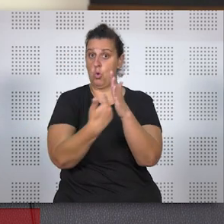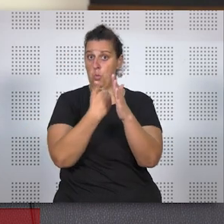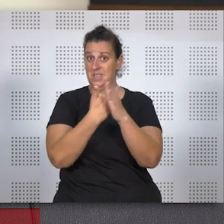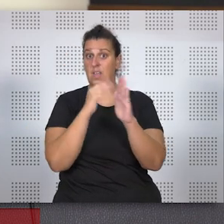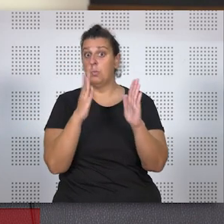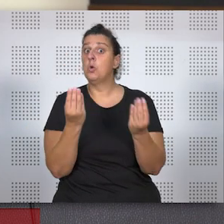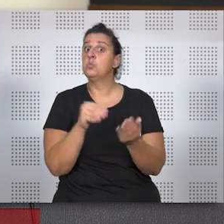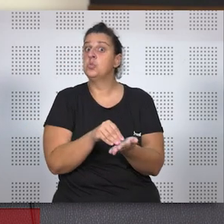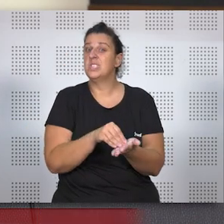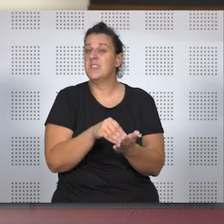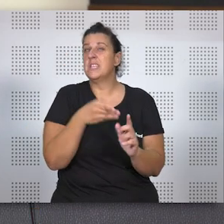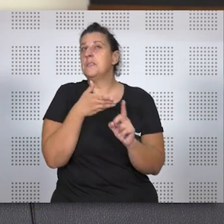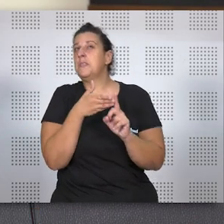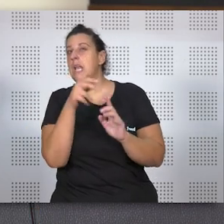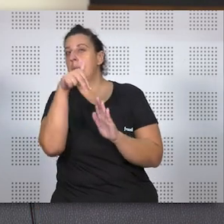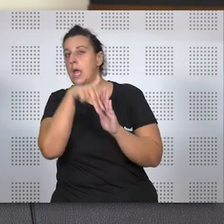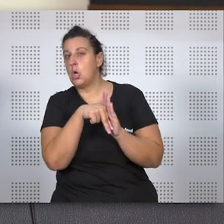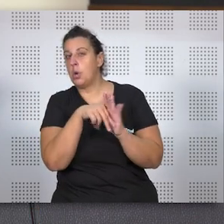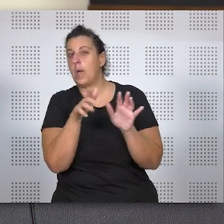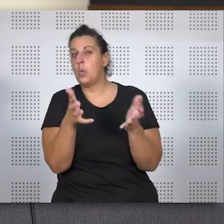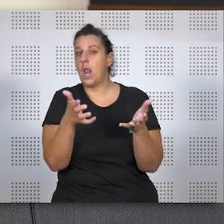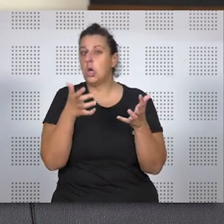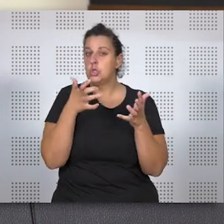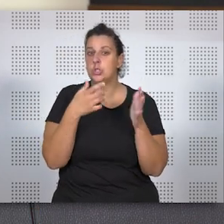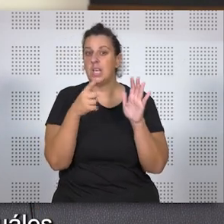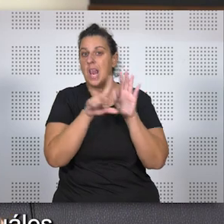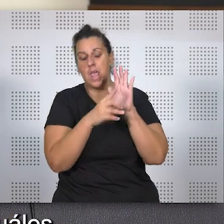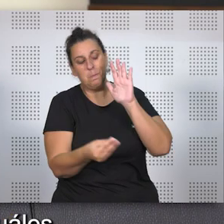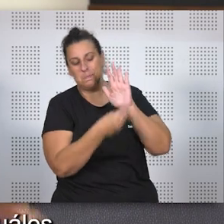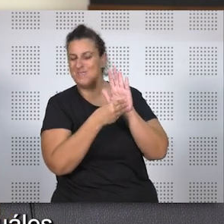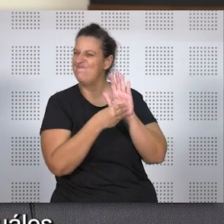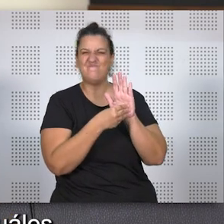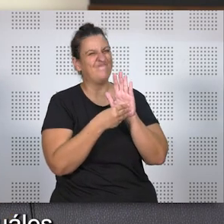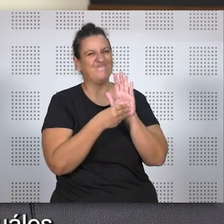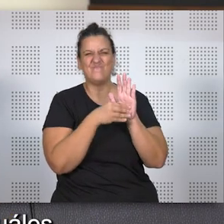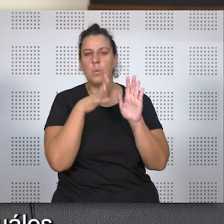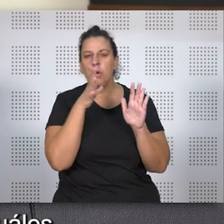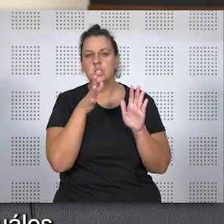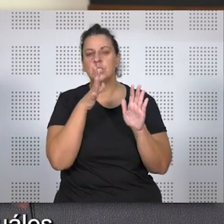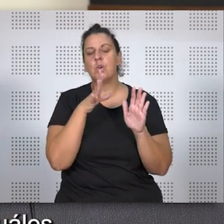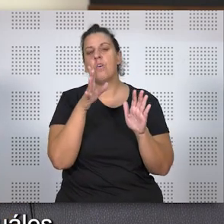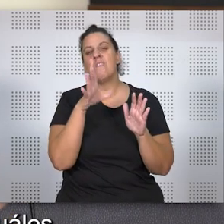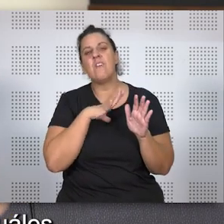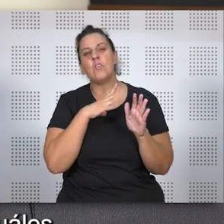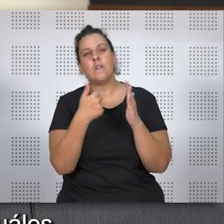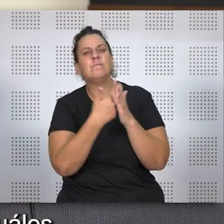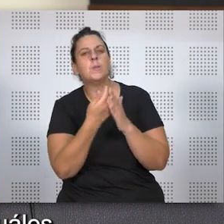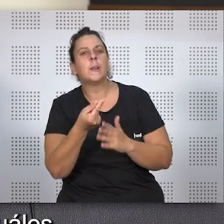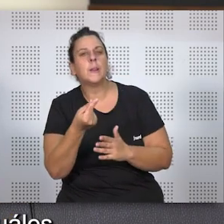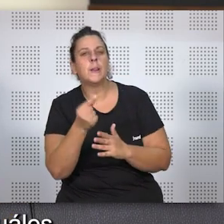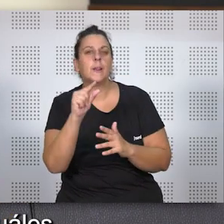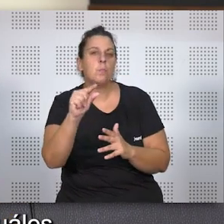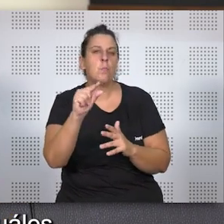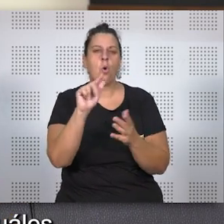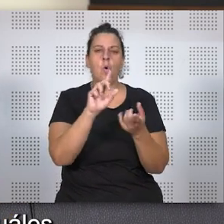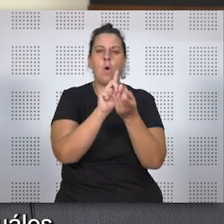finalidad de la norma no es exactamente lo que se consigue plasmar en la ley. Por eso, ¿nos podías explicar un poco exactamente cuáles son